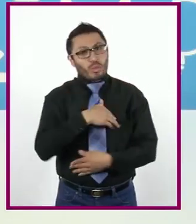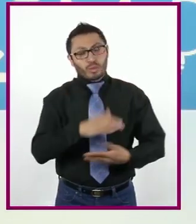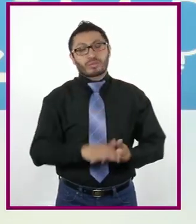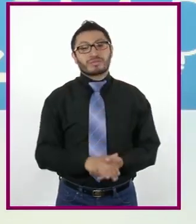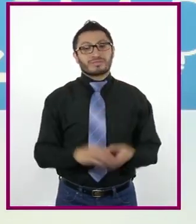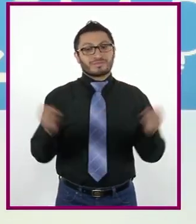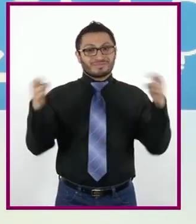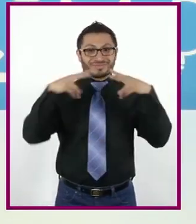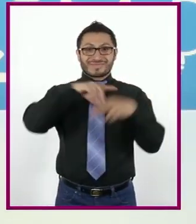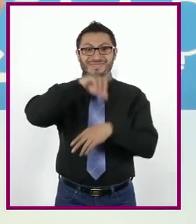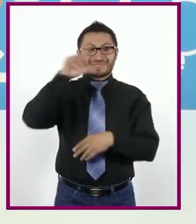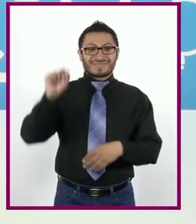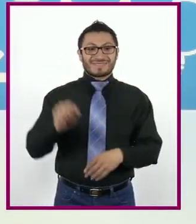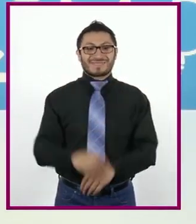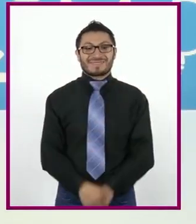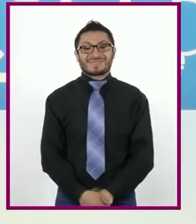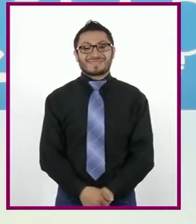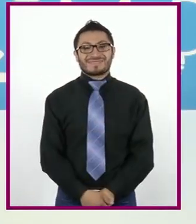¡Hasta pronto!